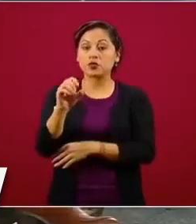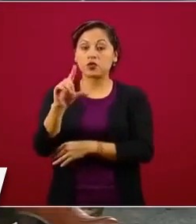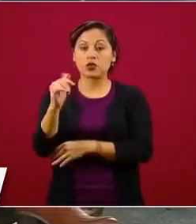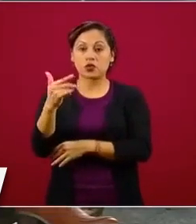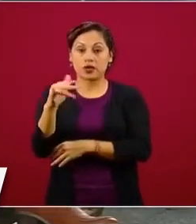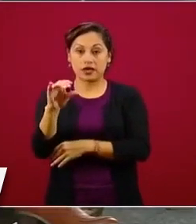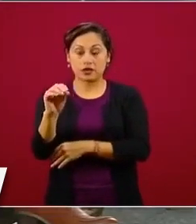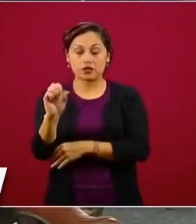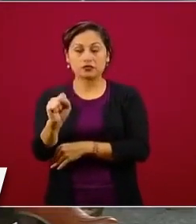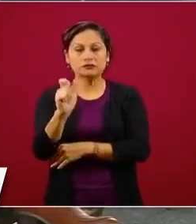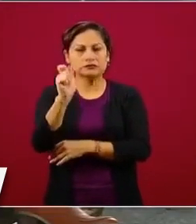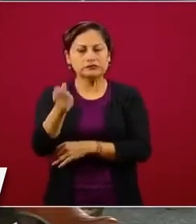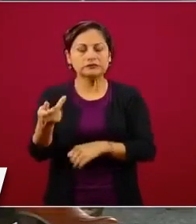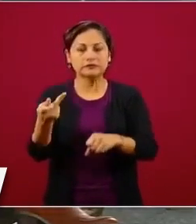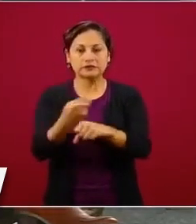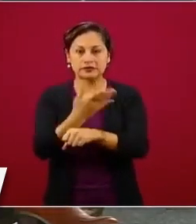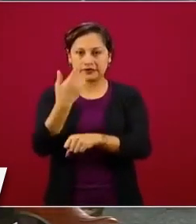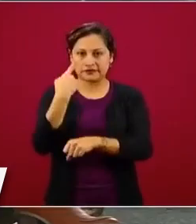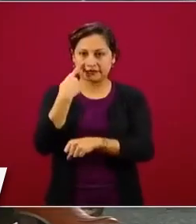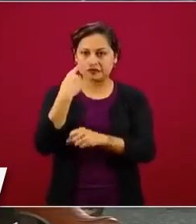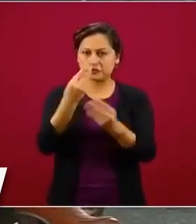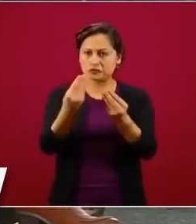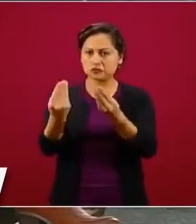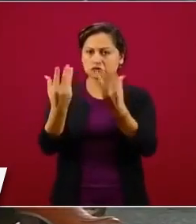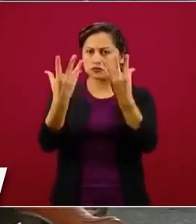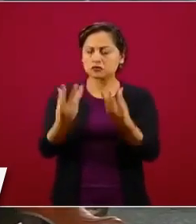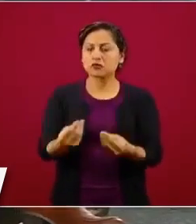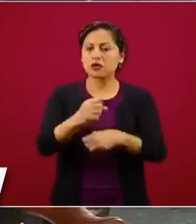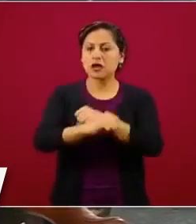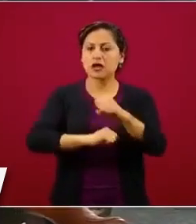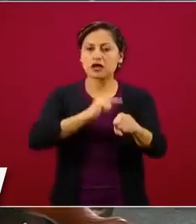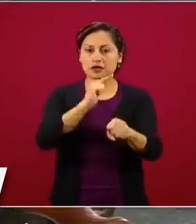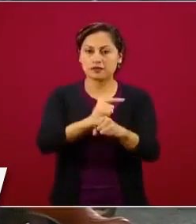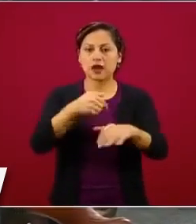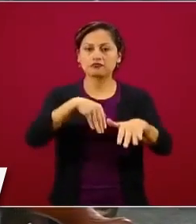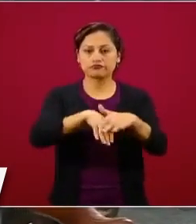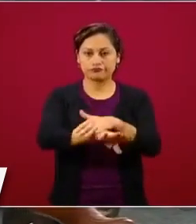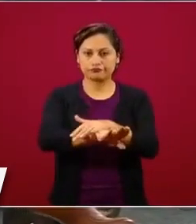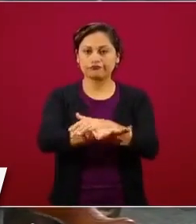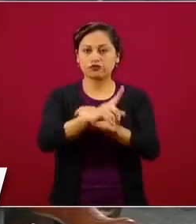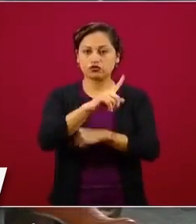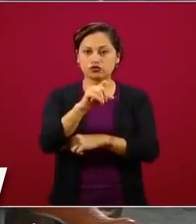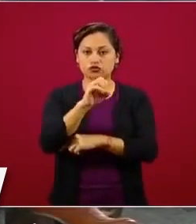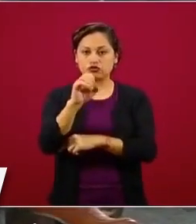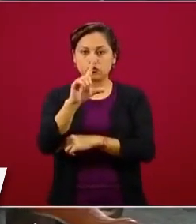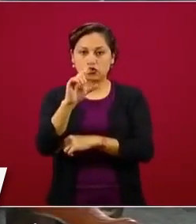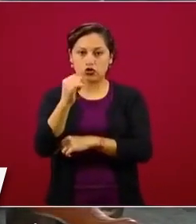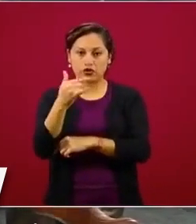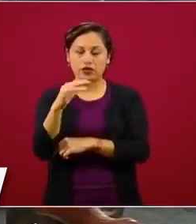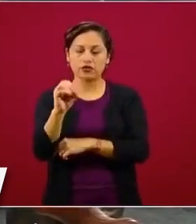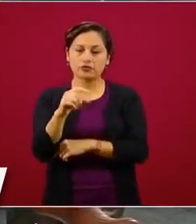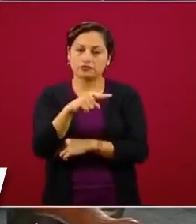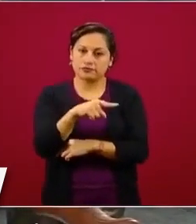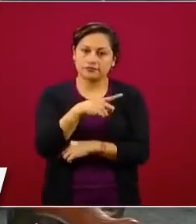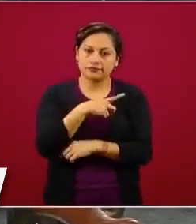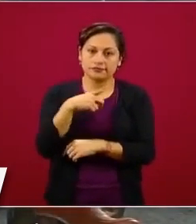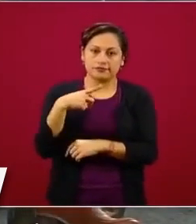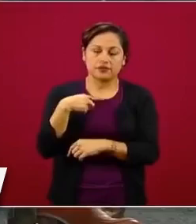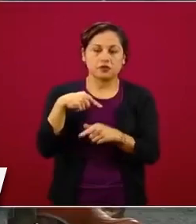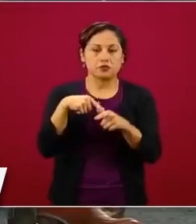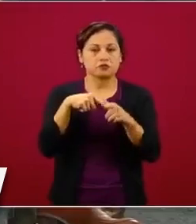viviendo en zoológicos en todo el país. Todos estos obviamente requieren de seguir siendo alimentados,